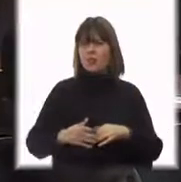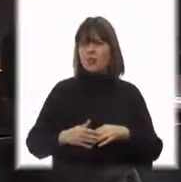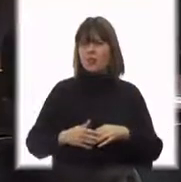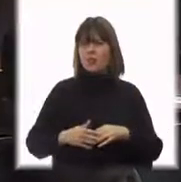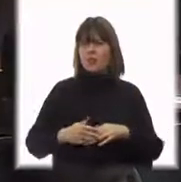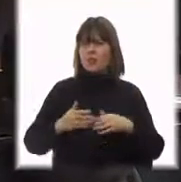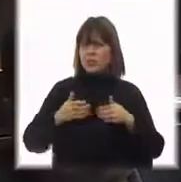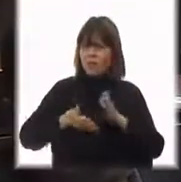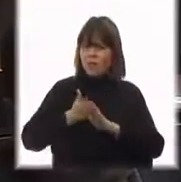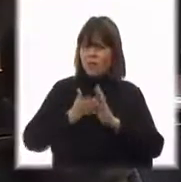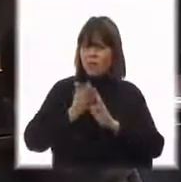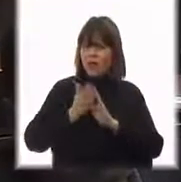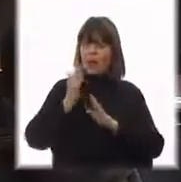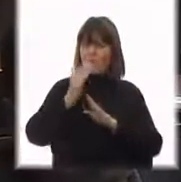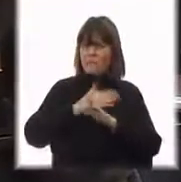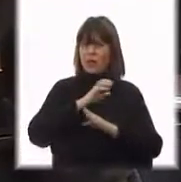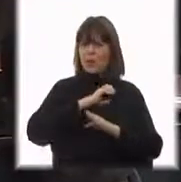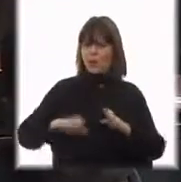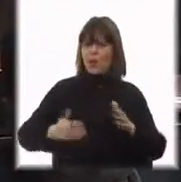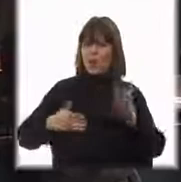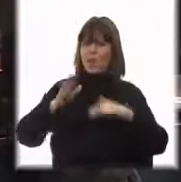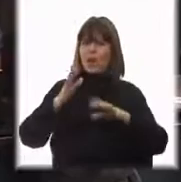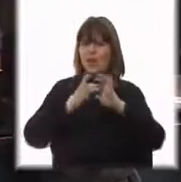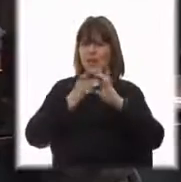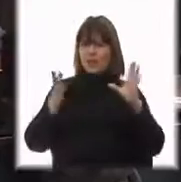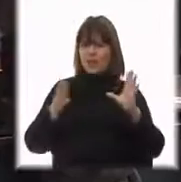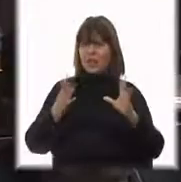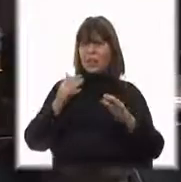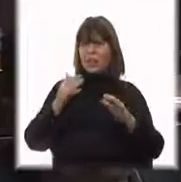Entonces, vamos a tener menos Estado y más libertad. Le doy la palabra al diputado Menéndez.